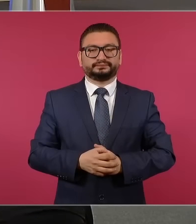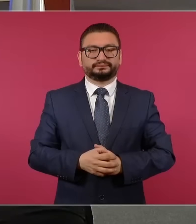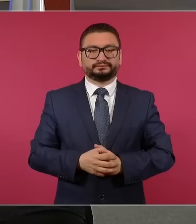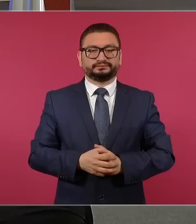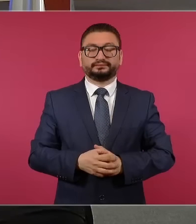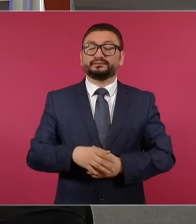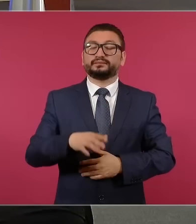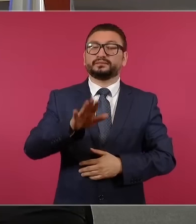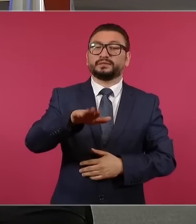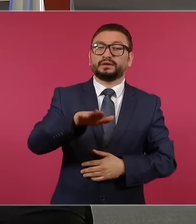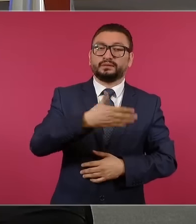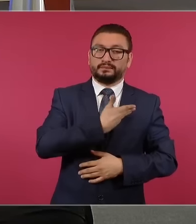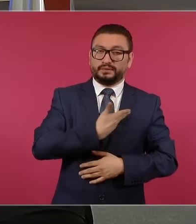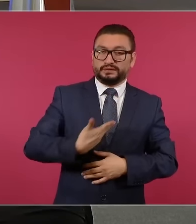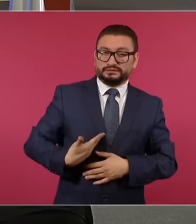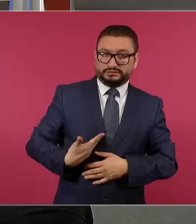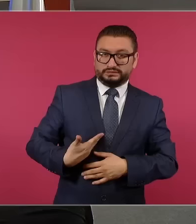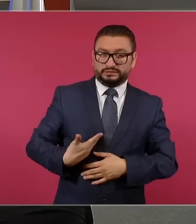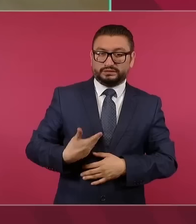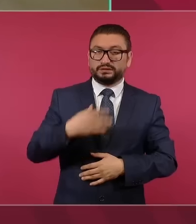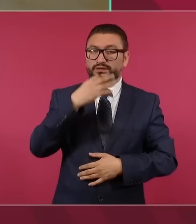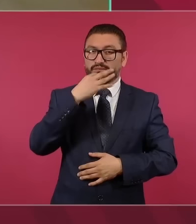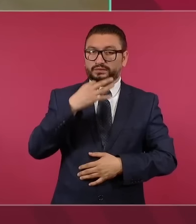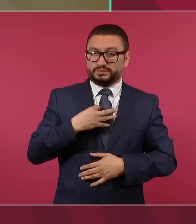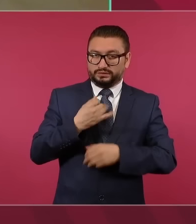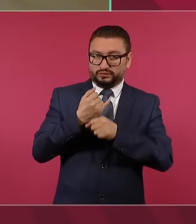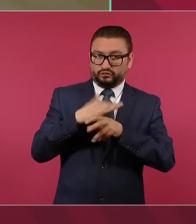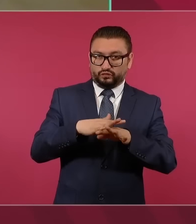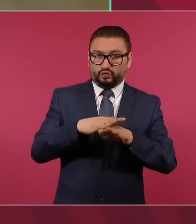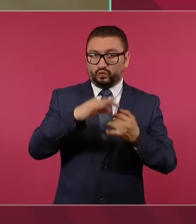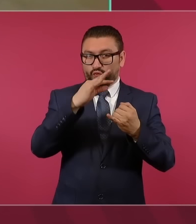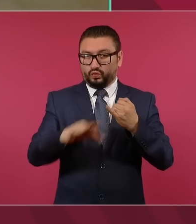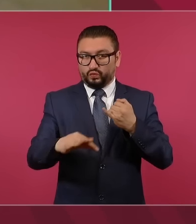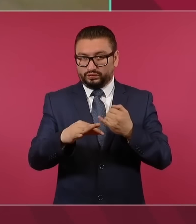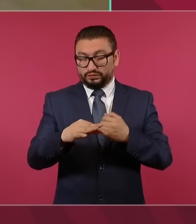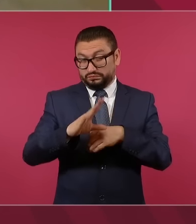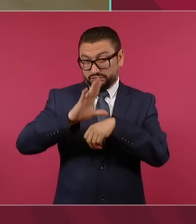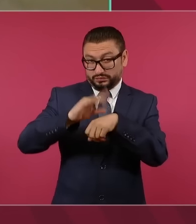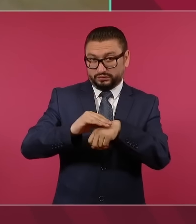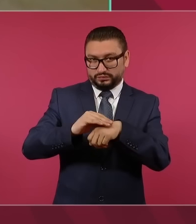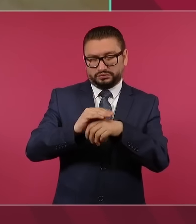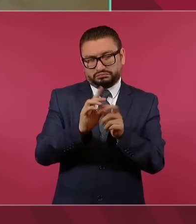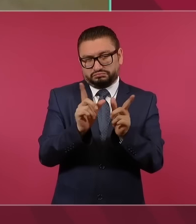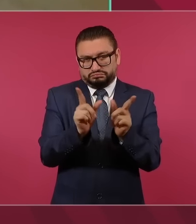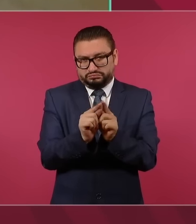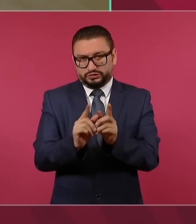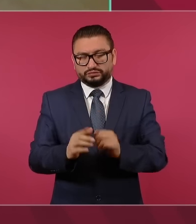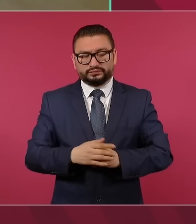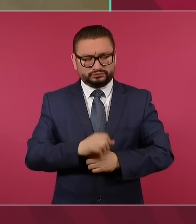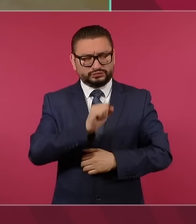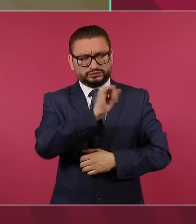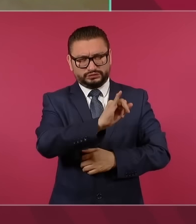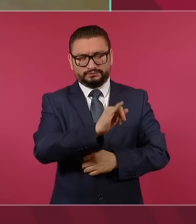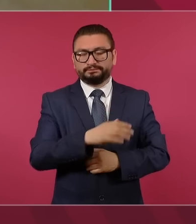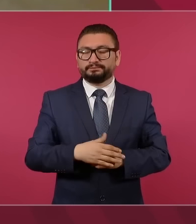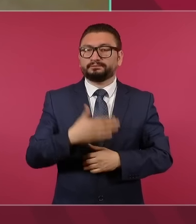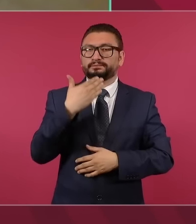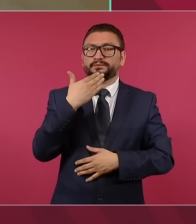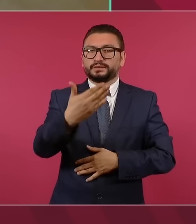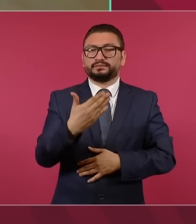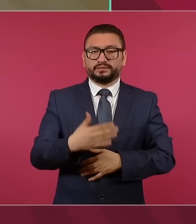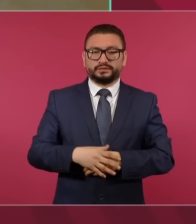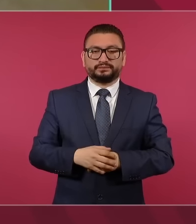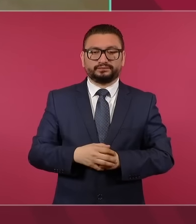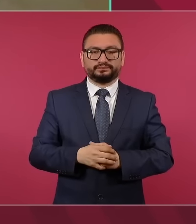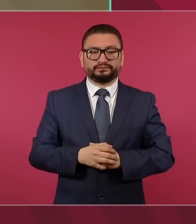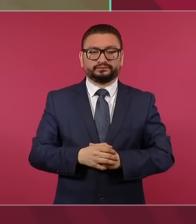Presidente, me está llegando un último reporte, si me lo permite, es muy breve. Muy bien. En